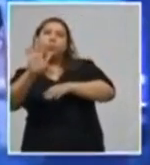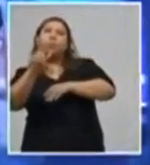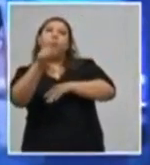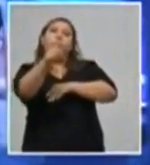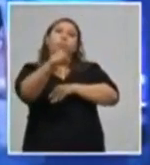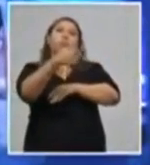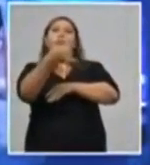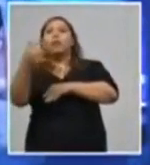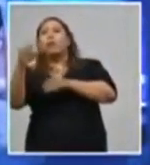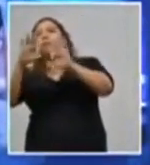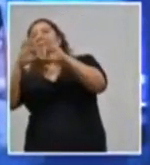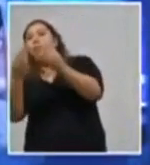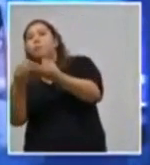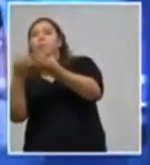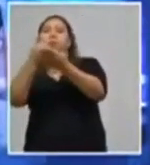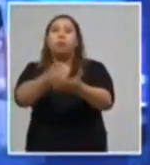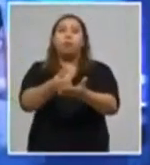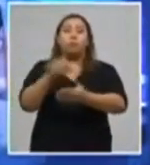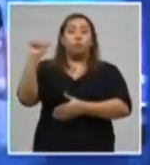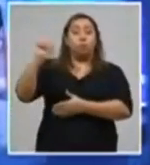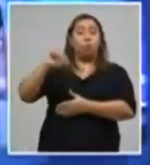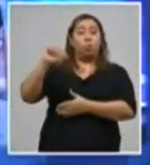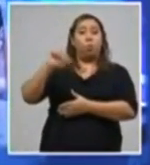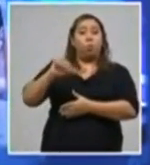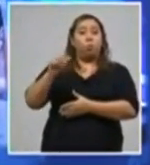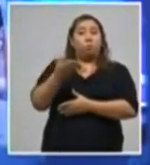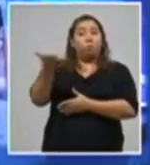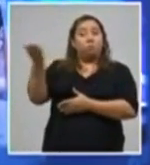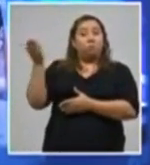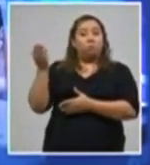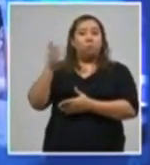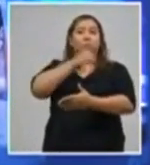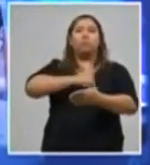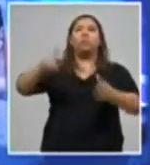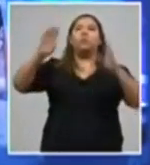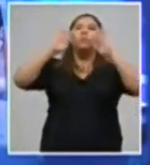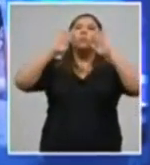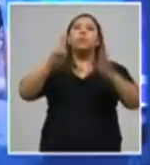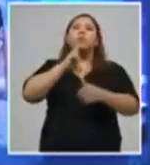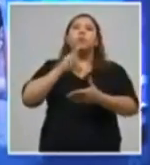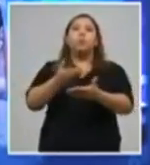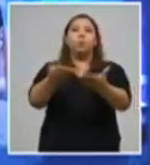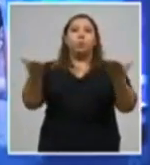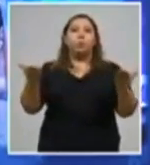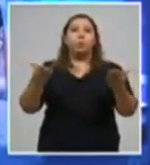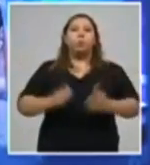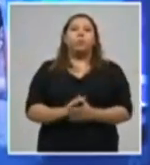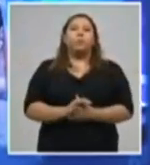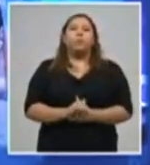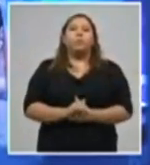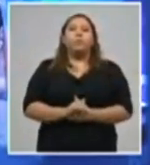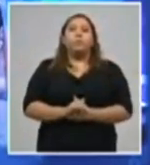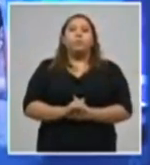Así está la situación de esta enfermedad en nuestro país. Dios bendiga Honduras.